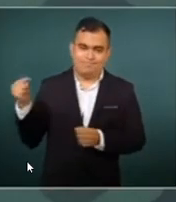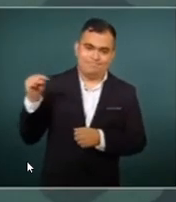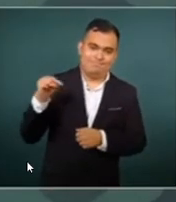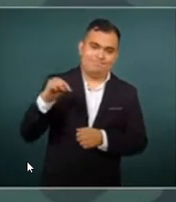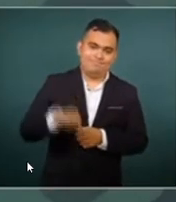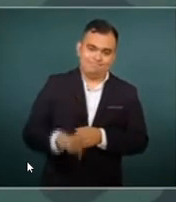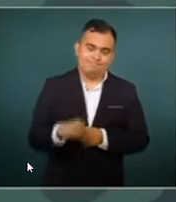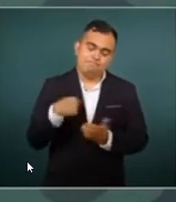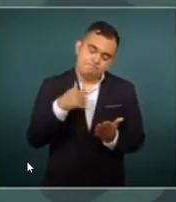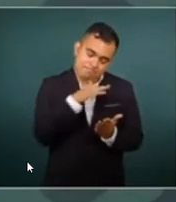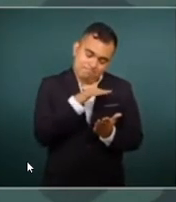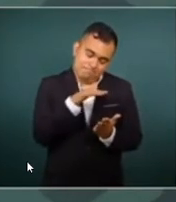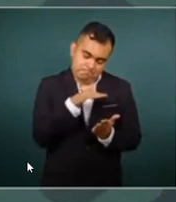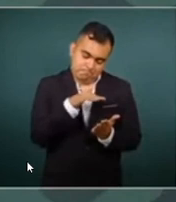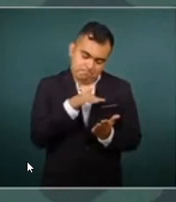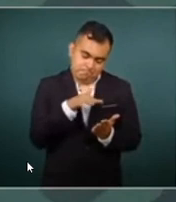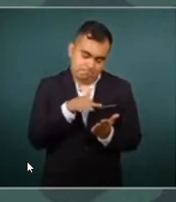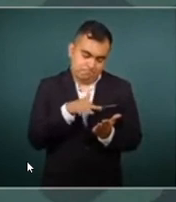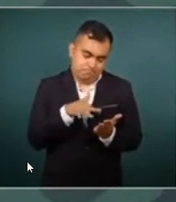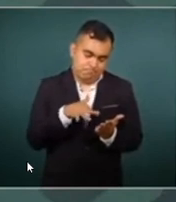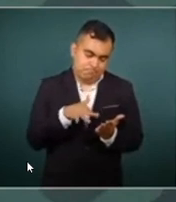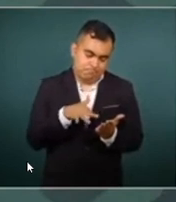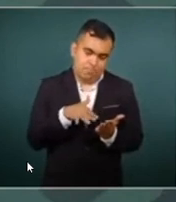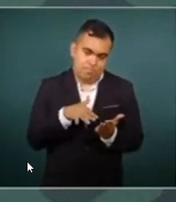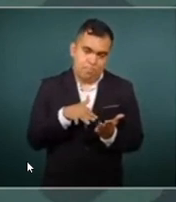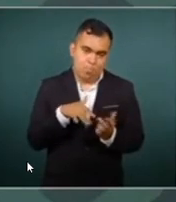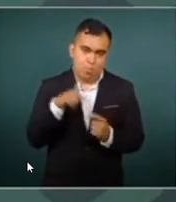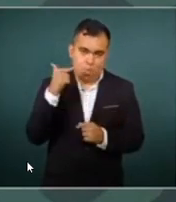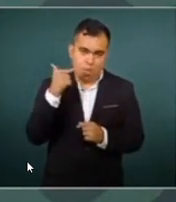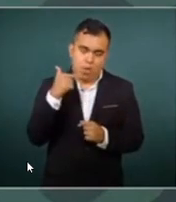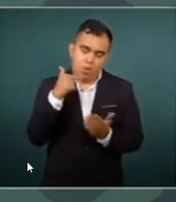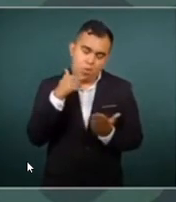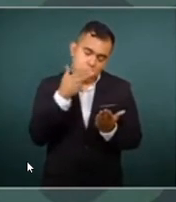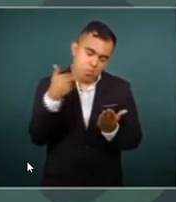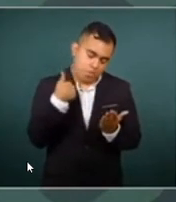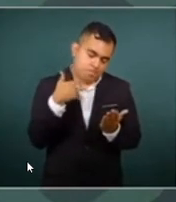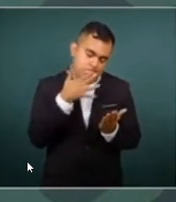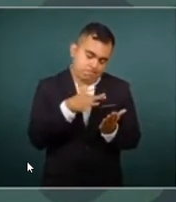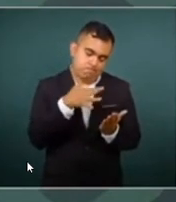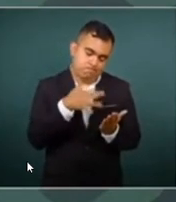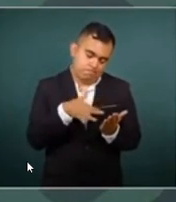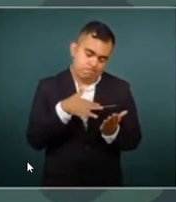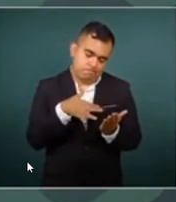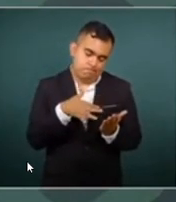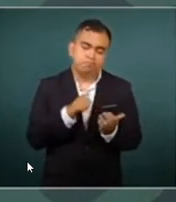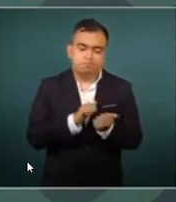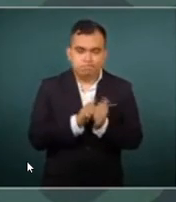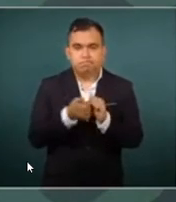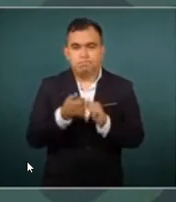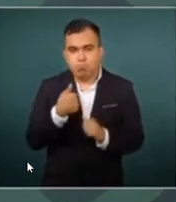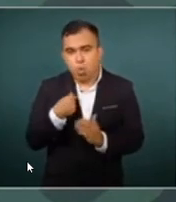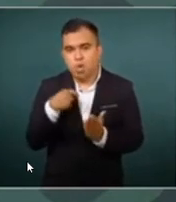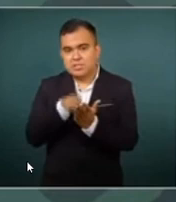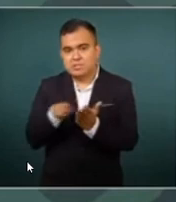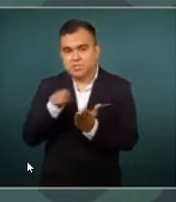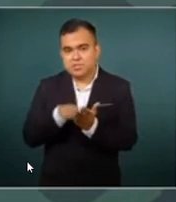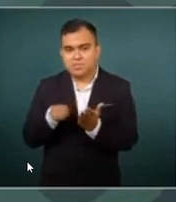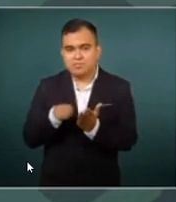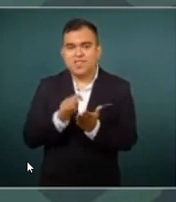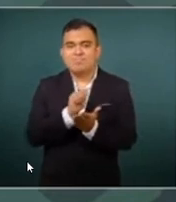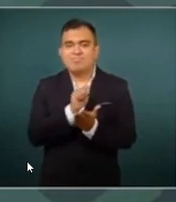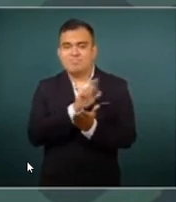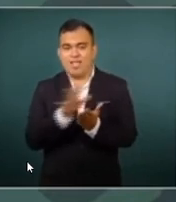a Guadalajara en el hotel, escribí un texto de respuesta